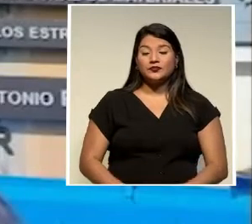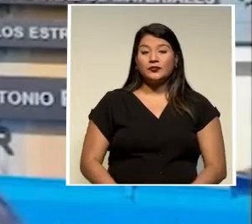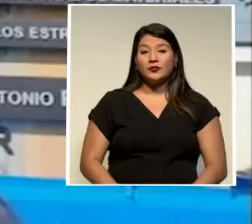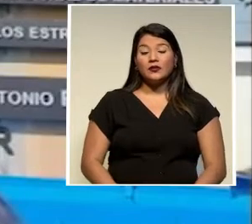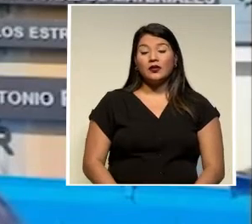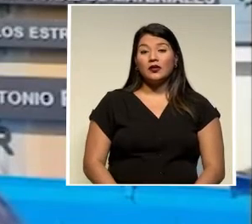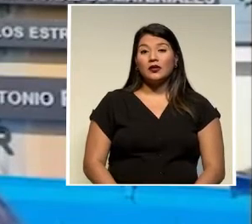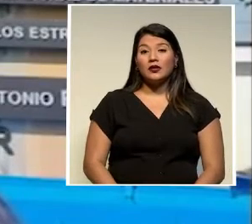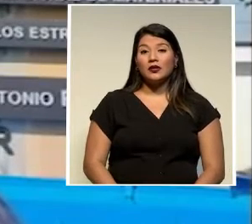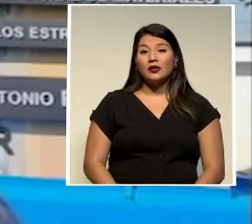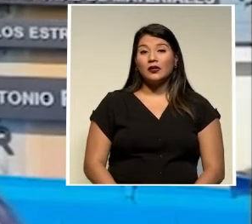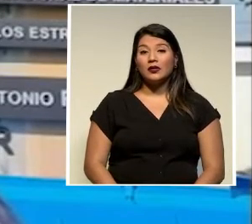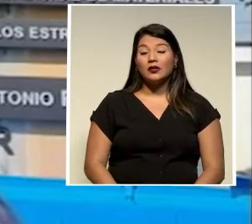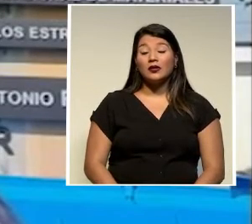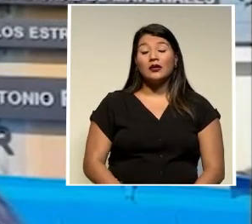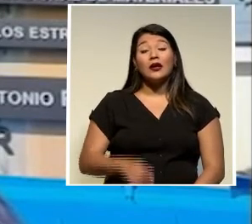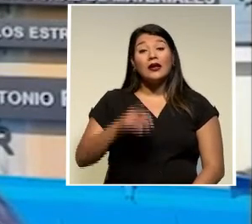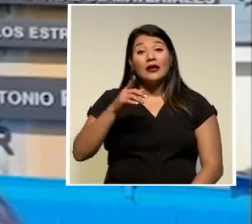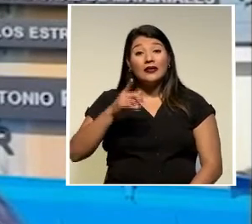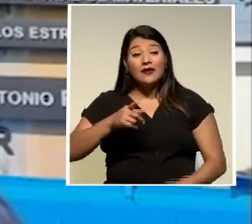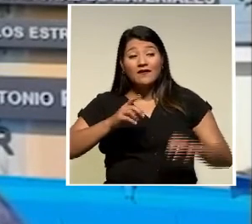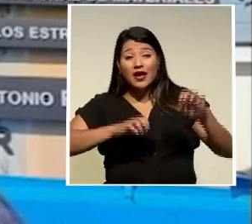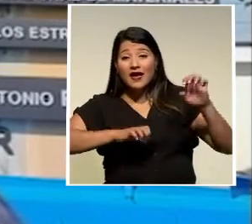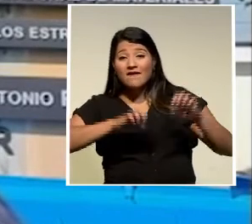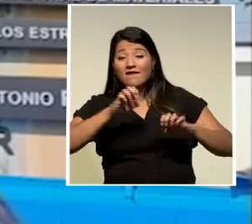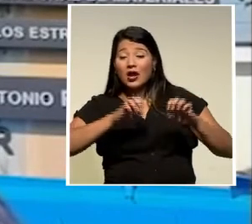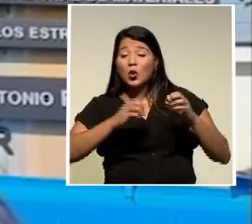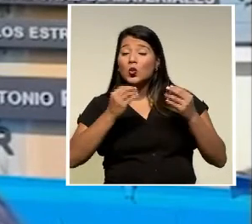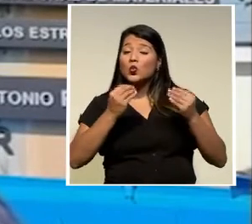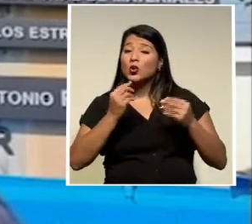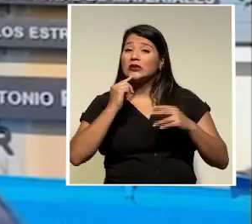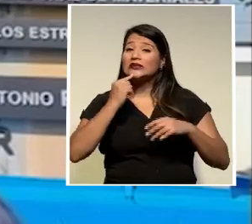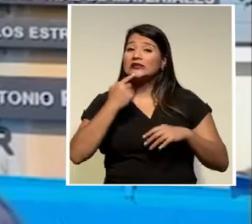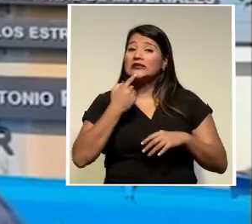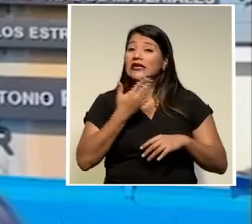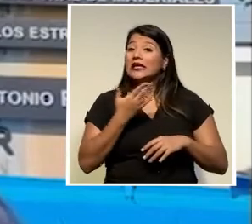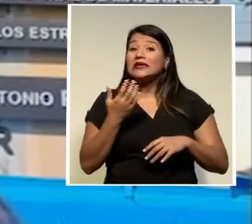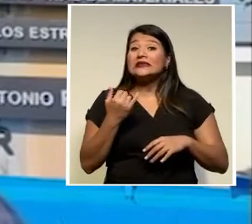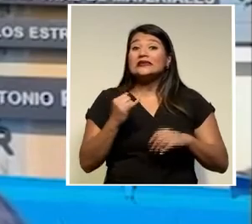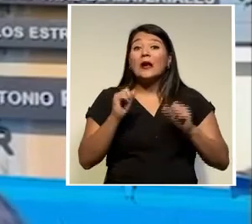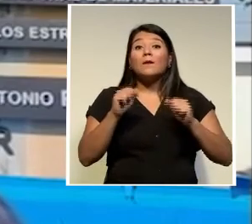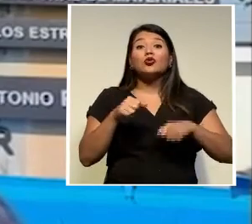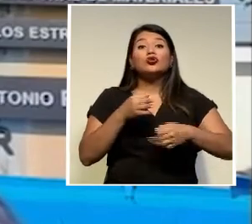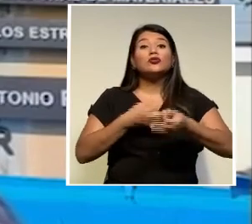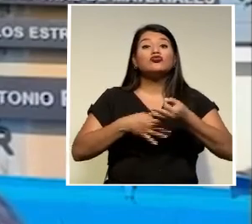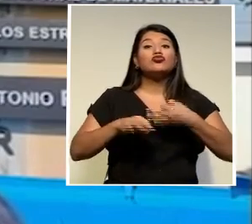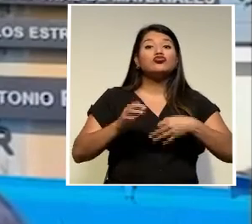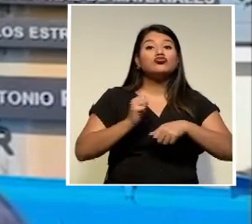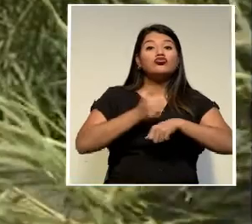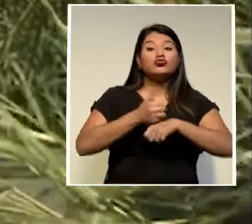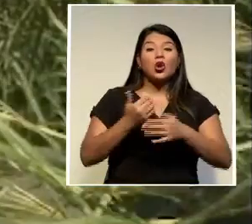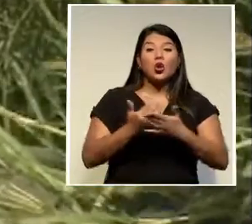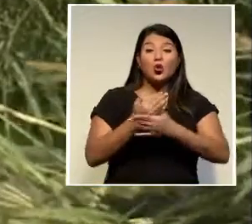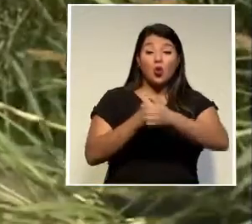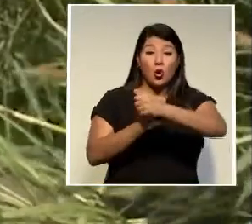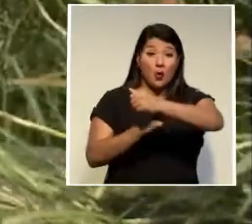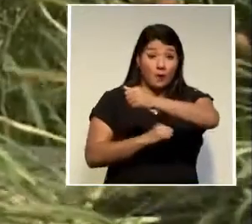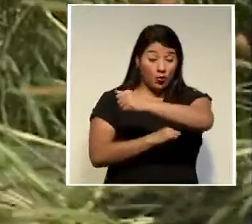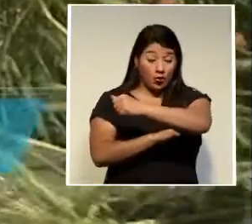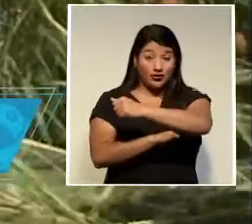Deben de evaluar muy seriamente la posibilidad de sustituir el puente. El agua,